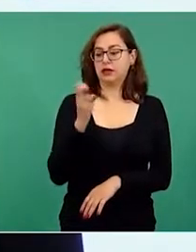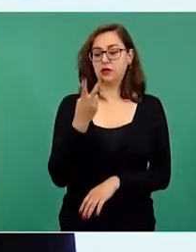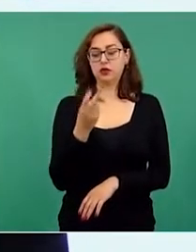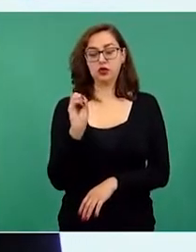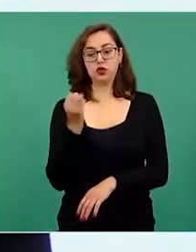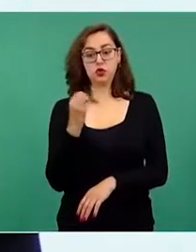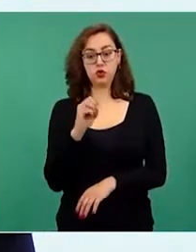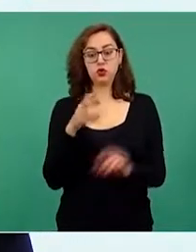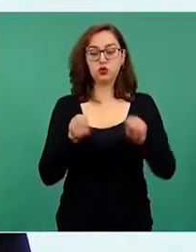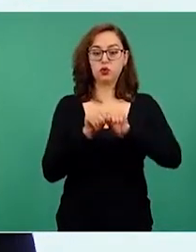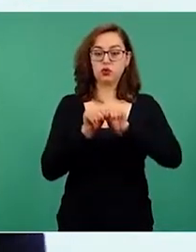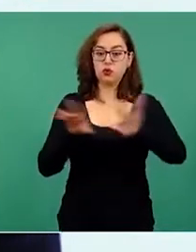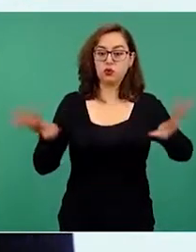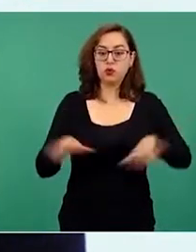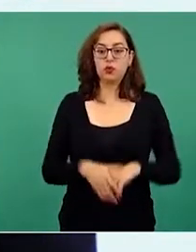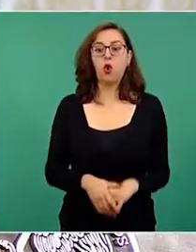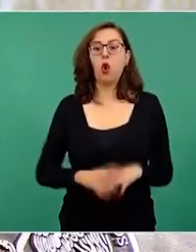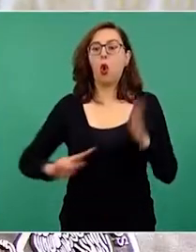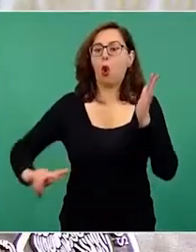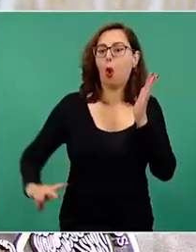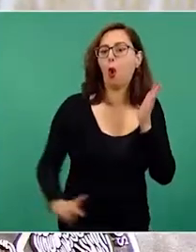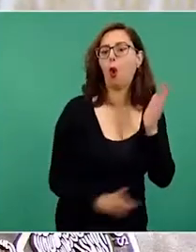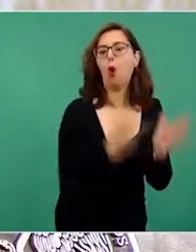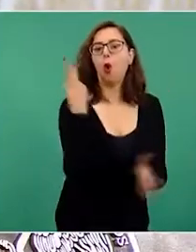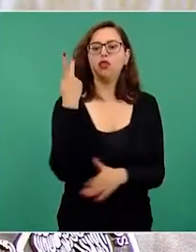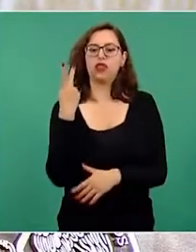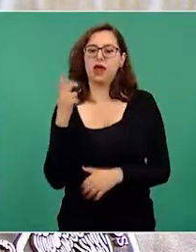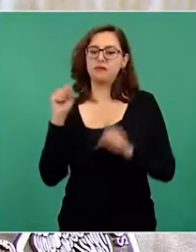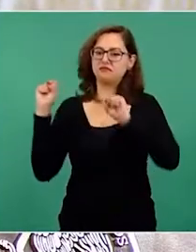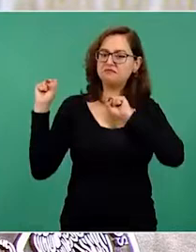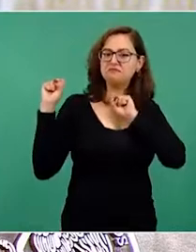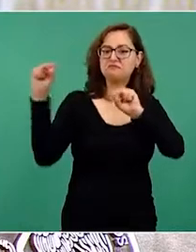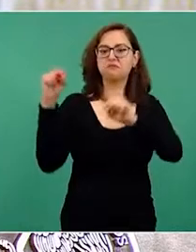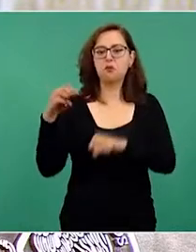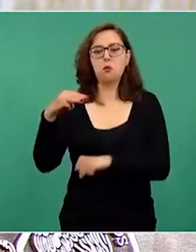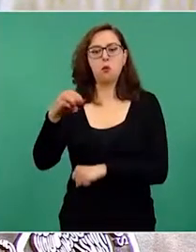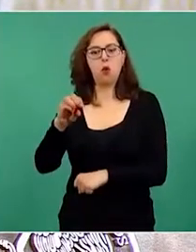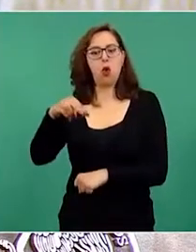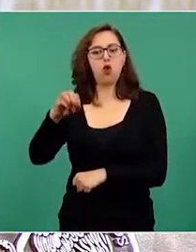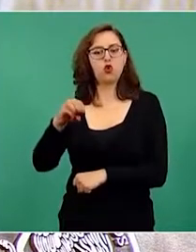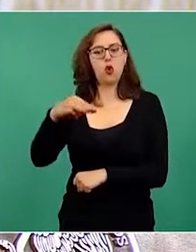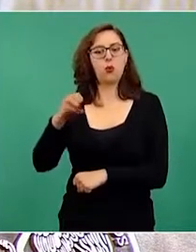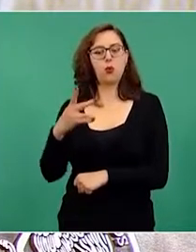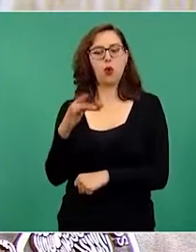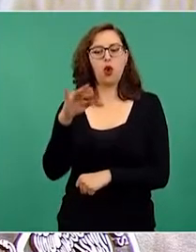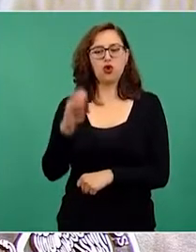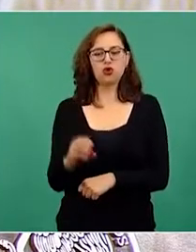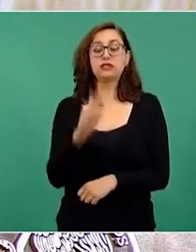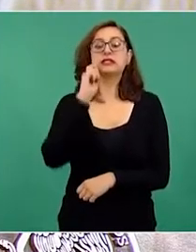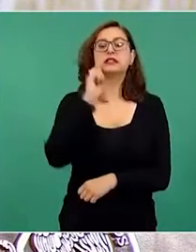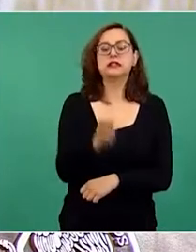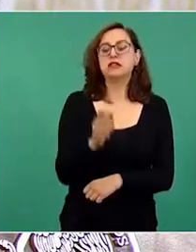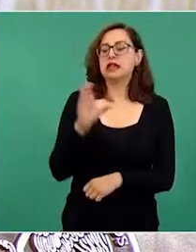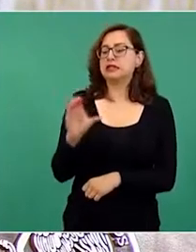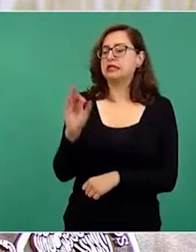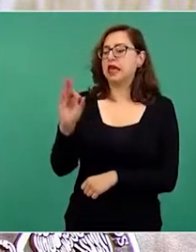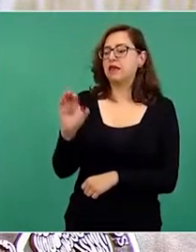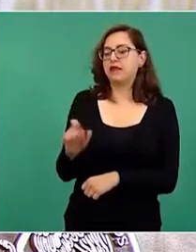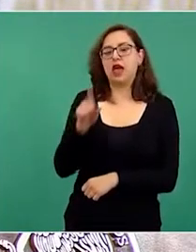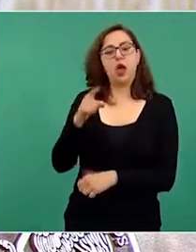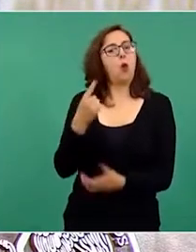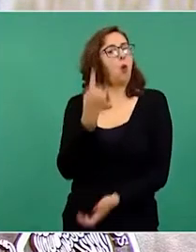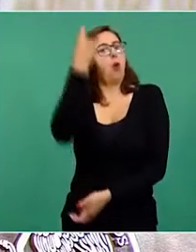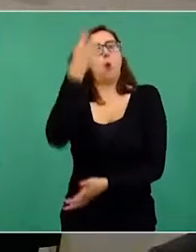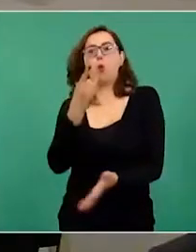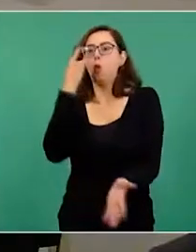octubre, publican, reviven monopolio. Señala que la Comisión Federal de Electricidad volverá a ser el monopolio